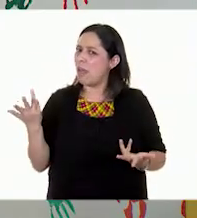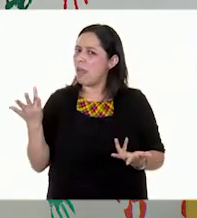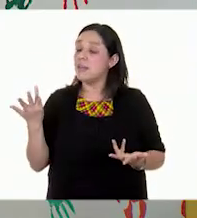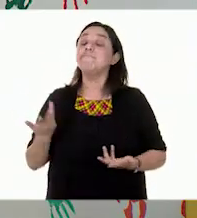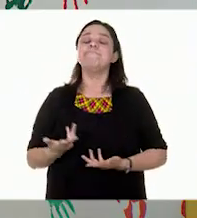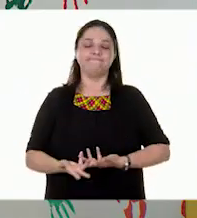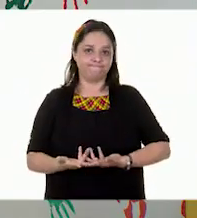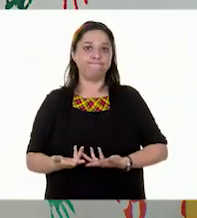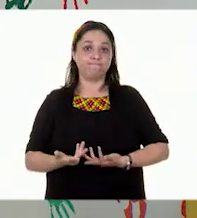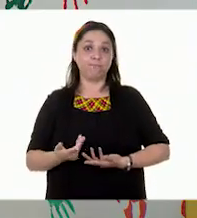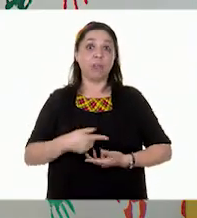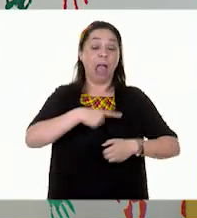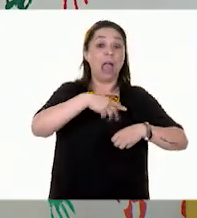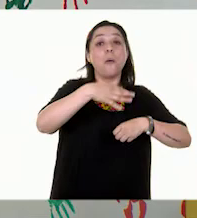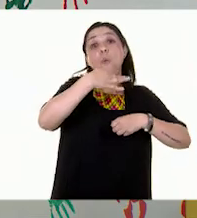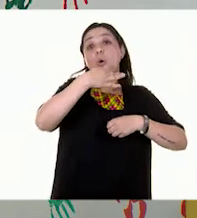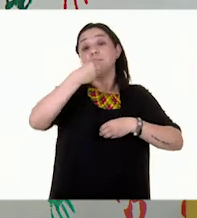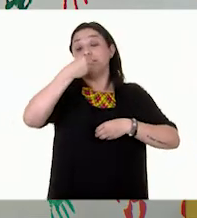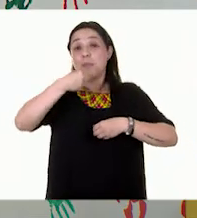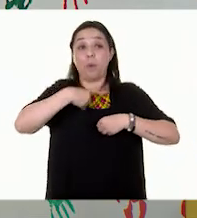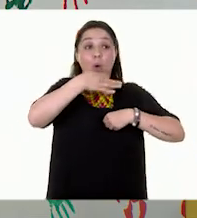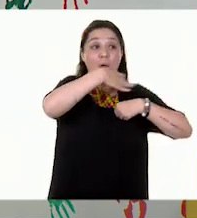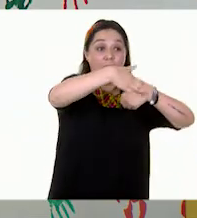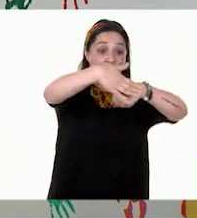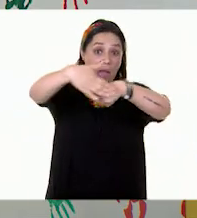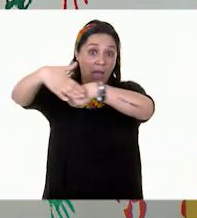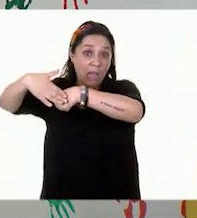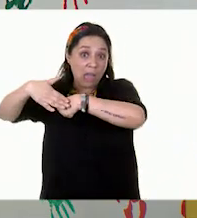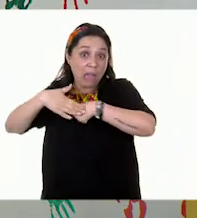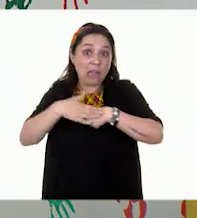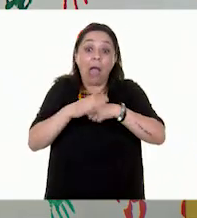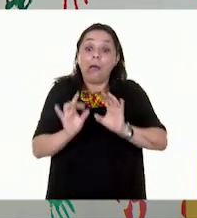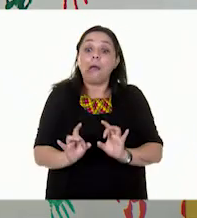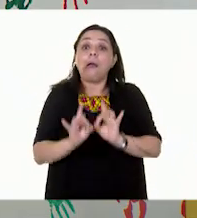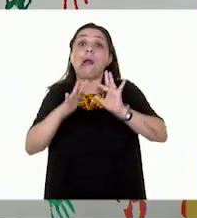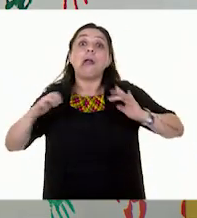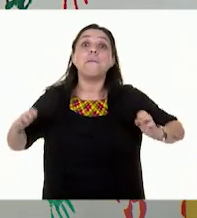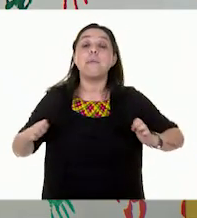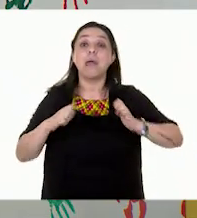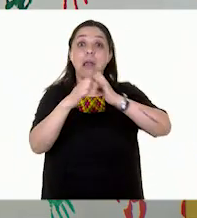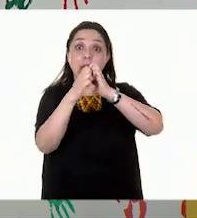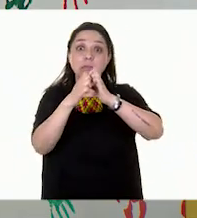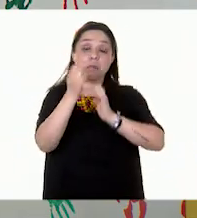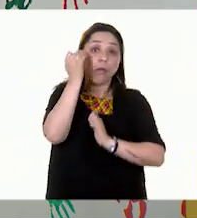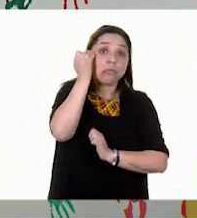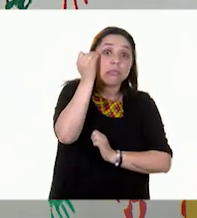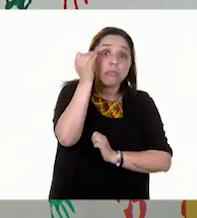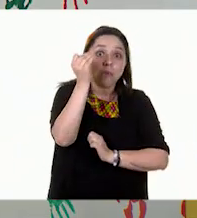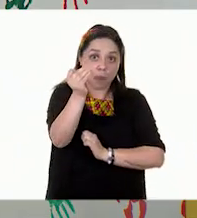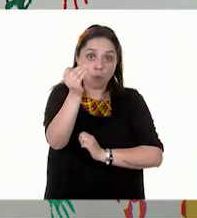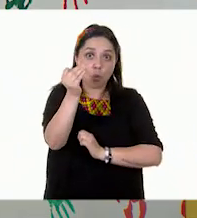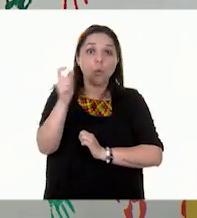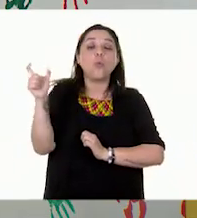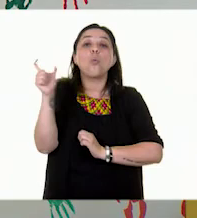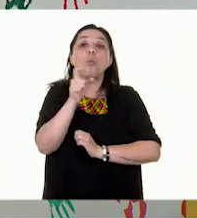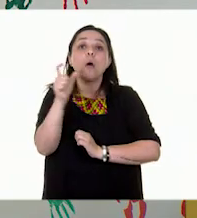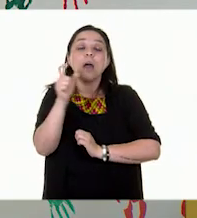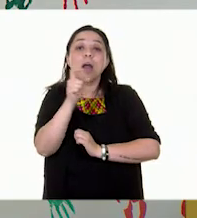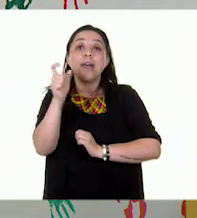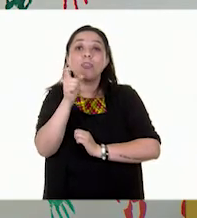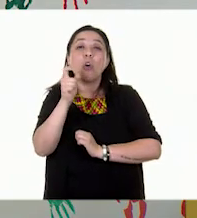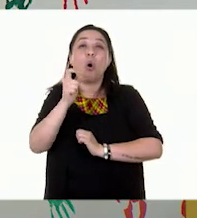Las contingencias ambientales, Gloria, son situaciones extraordinarias, temporales, en las que la concentración de